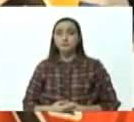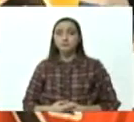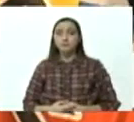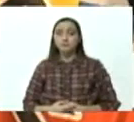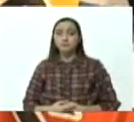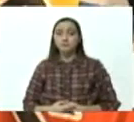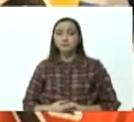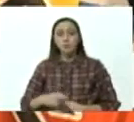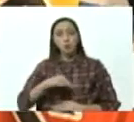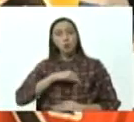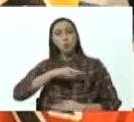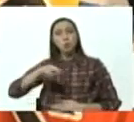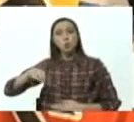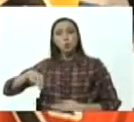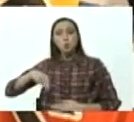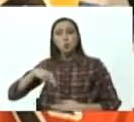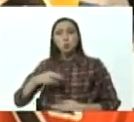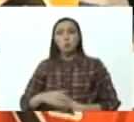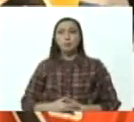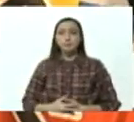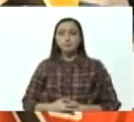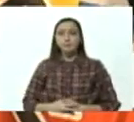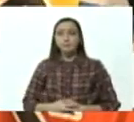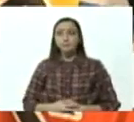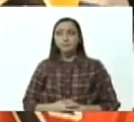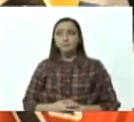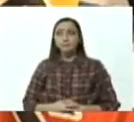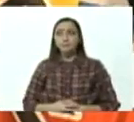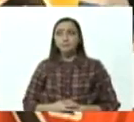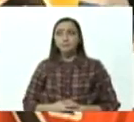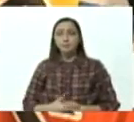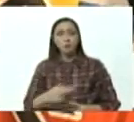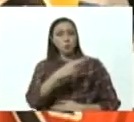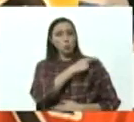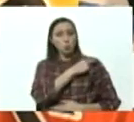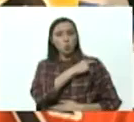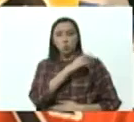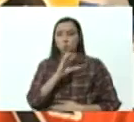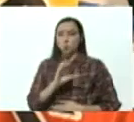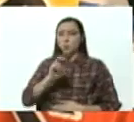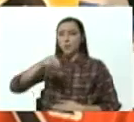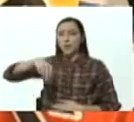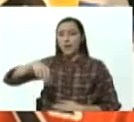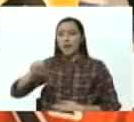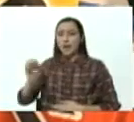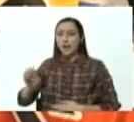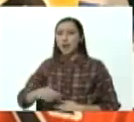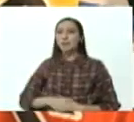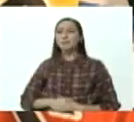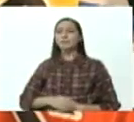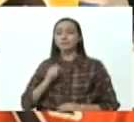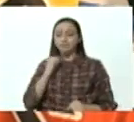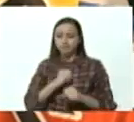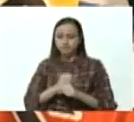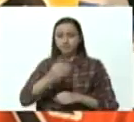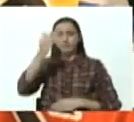para nosotros como rectores del Consejo Nacional Electoral esa es la tarea,